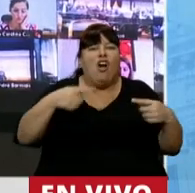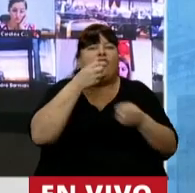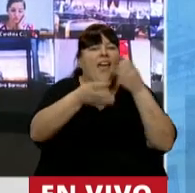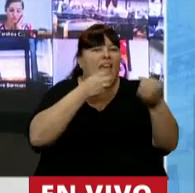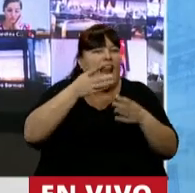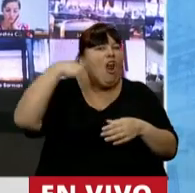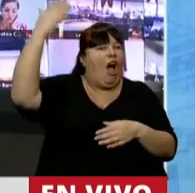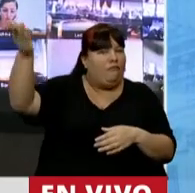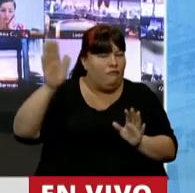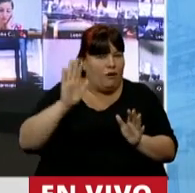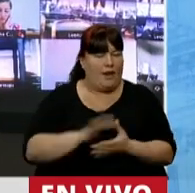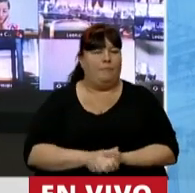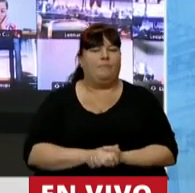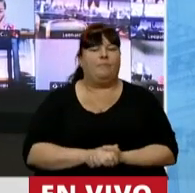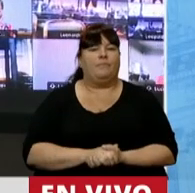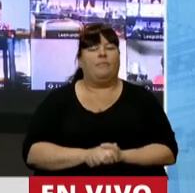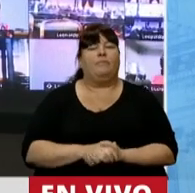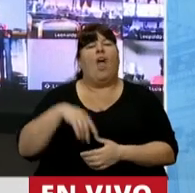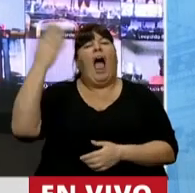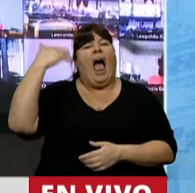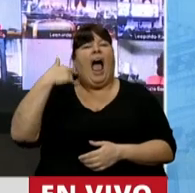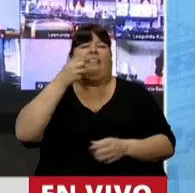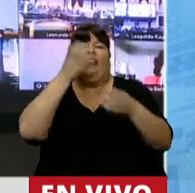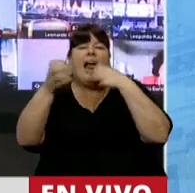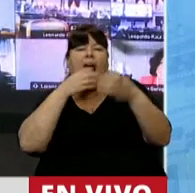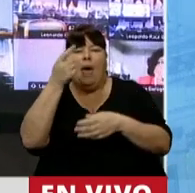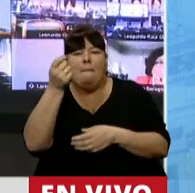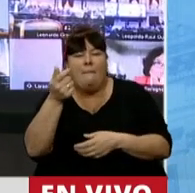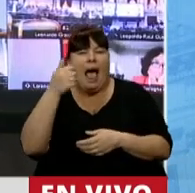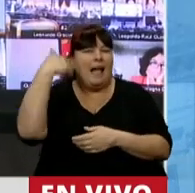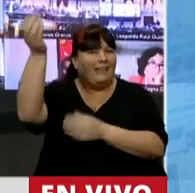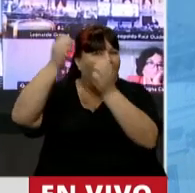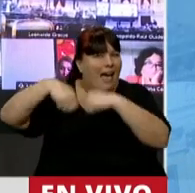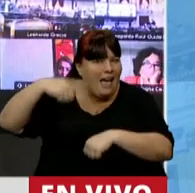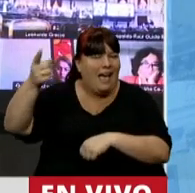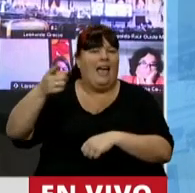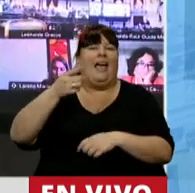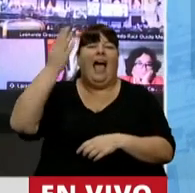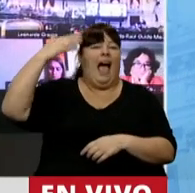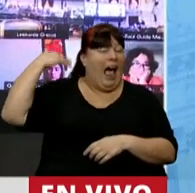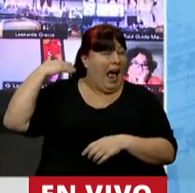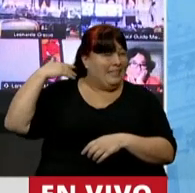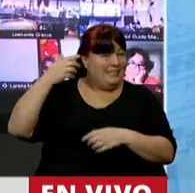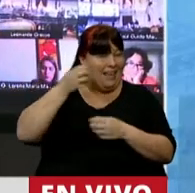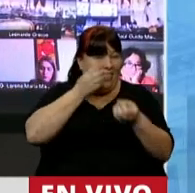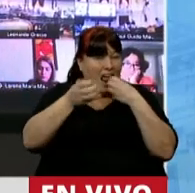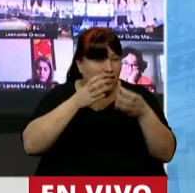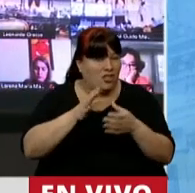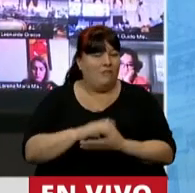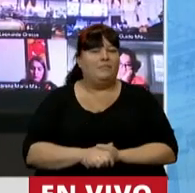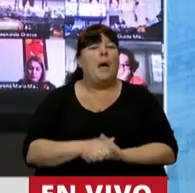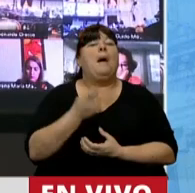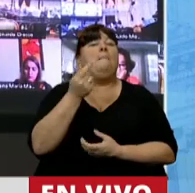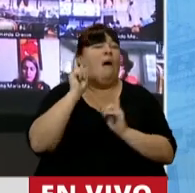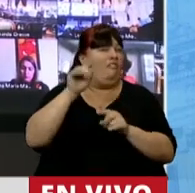declarados en el exterior. Muchos de los que blanquearon señor presidente muchos de los que blanquearon en su oportunidad dejaron